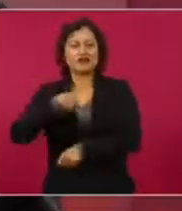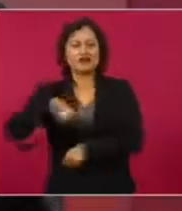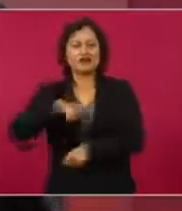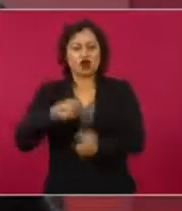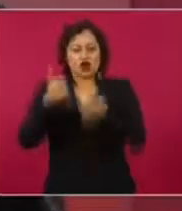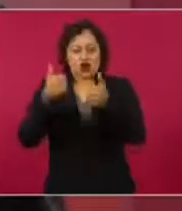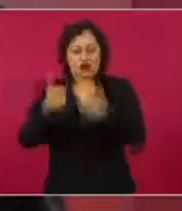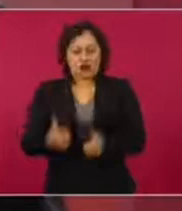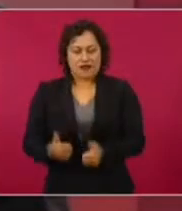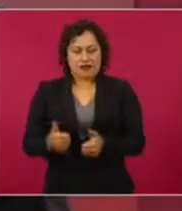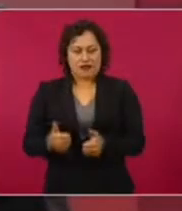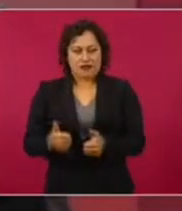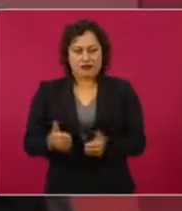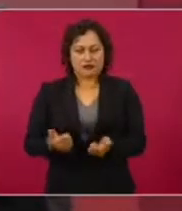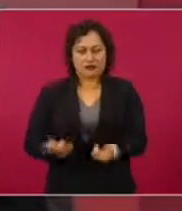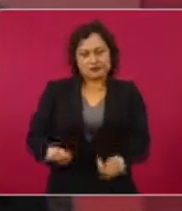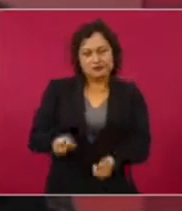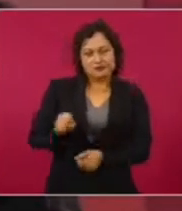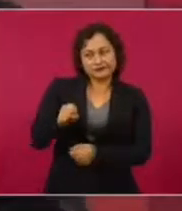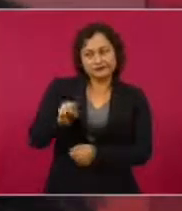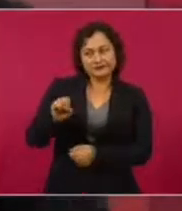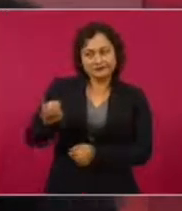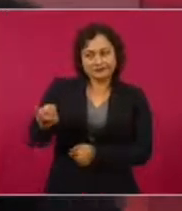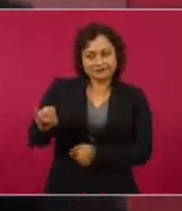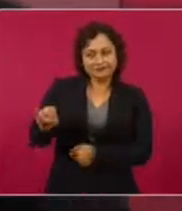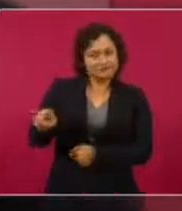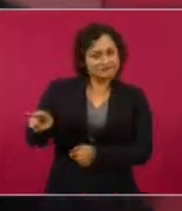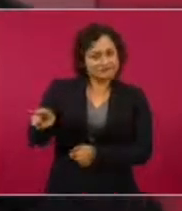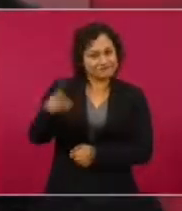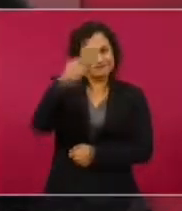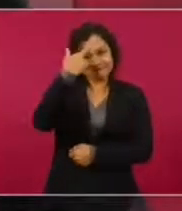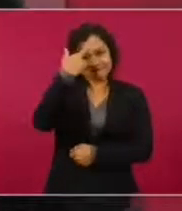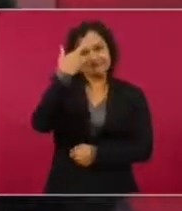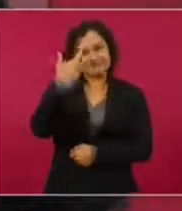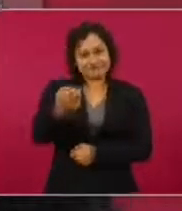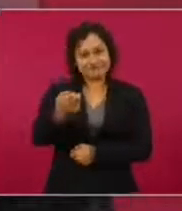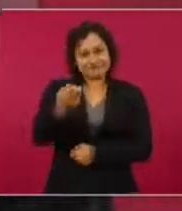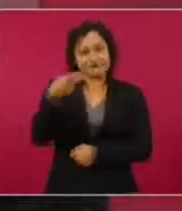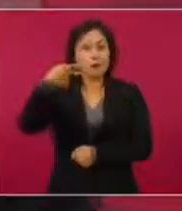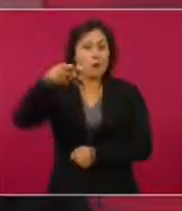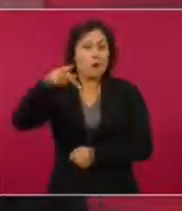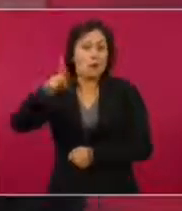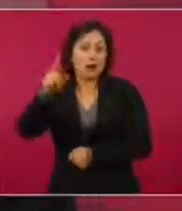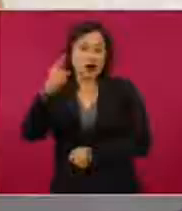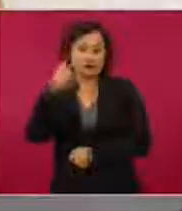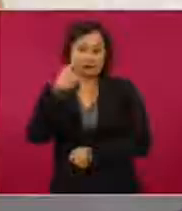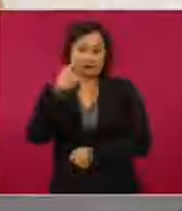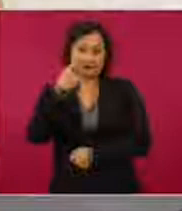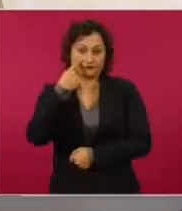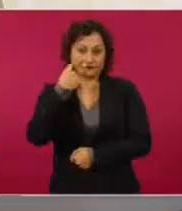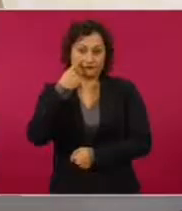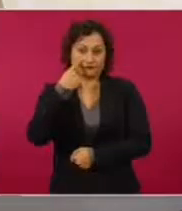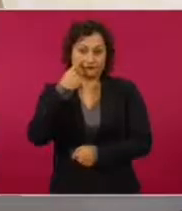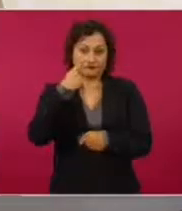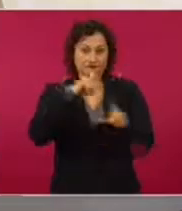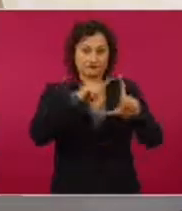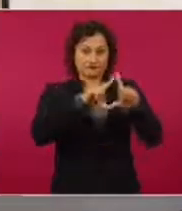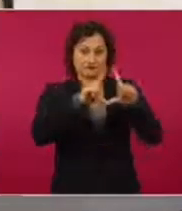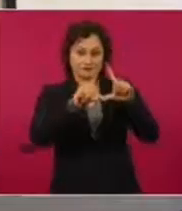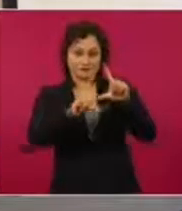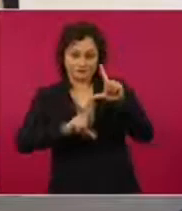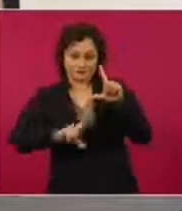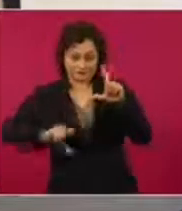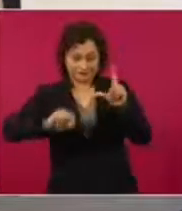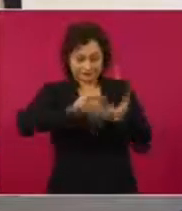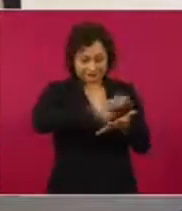quedar, pero en el proceso de transformación o parte de ese